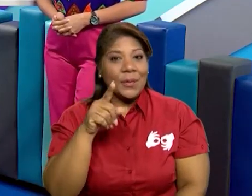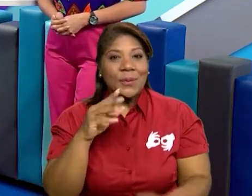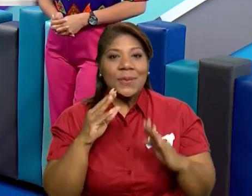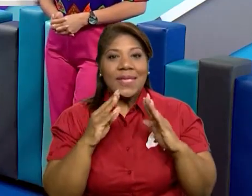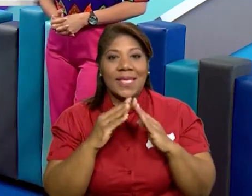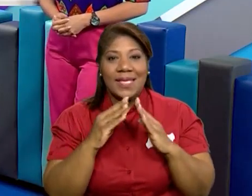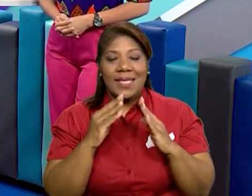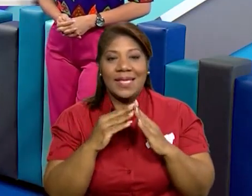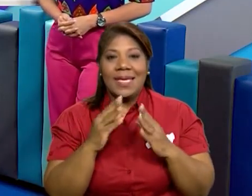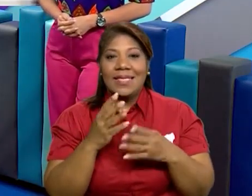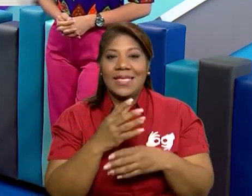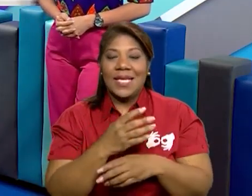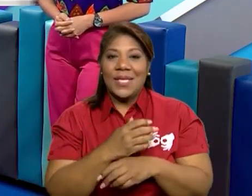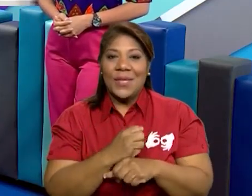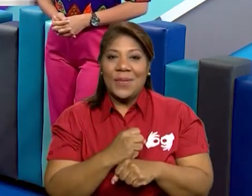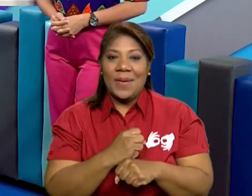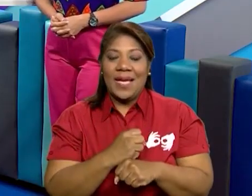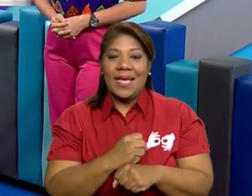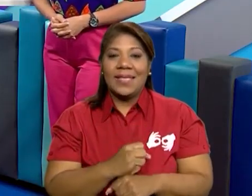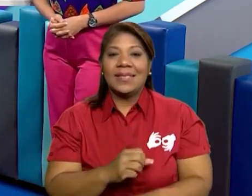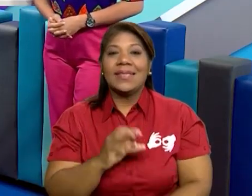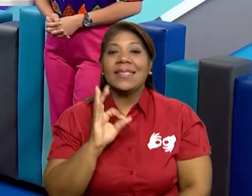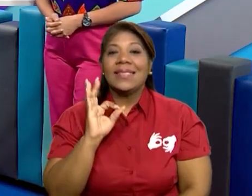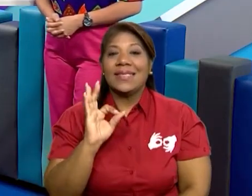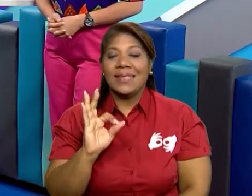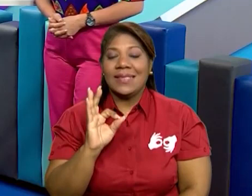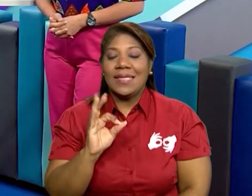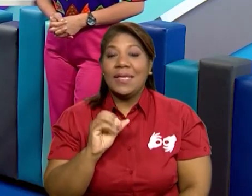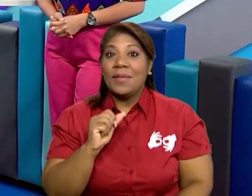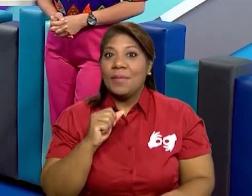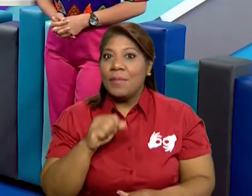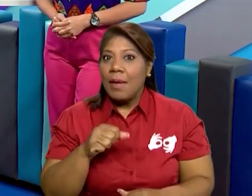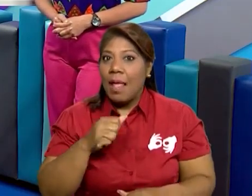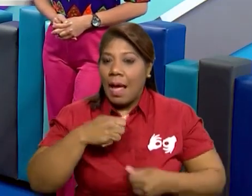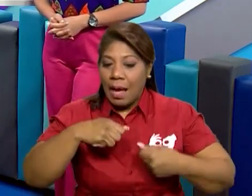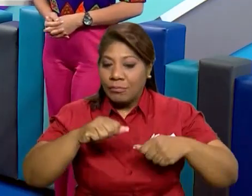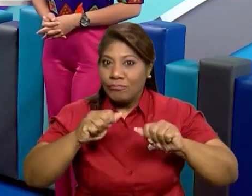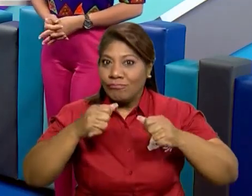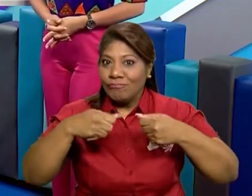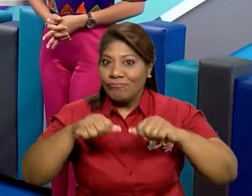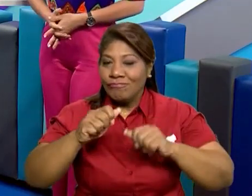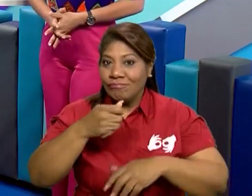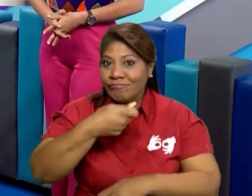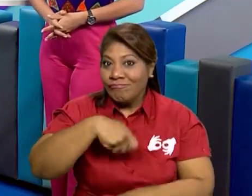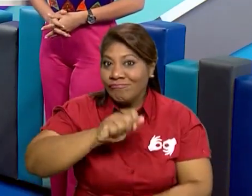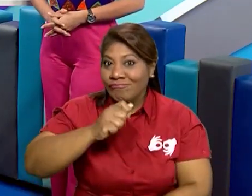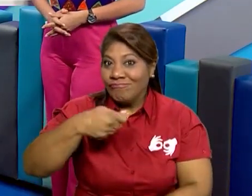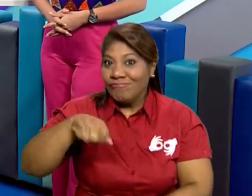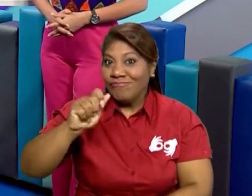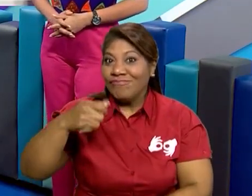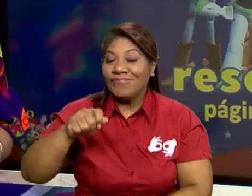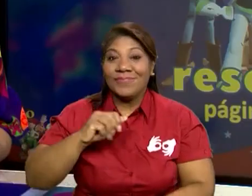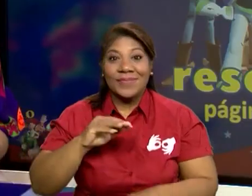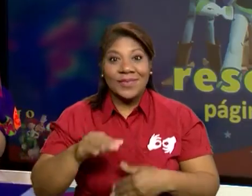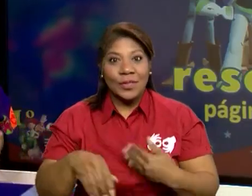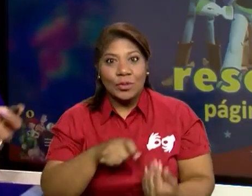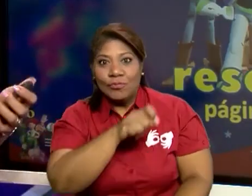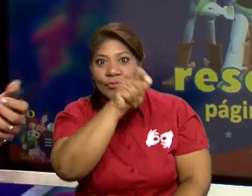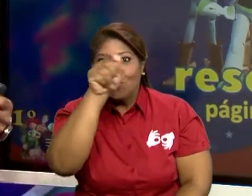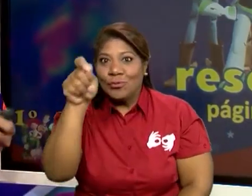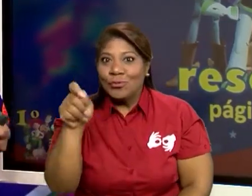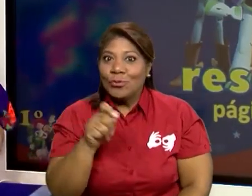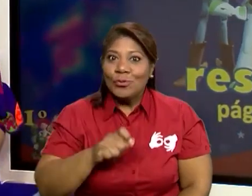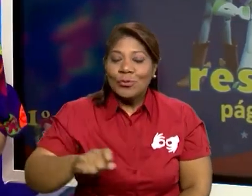pueden ir haciendo esos deberes para que puedan ir estimulando su manita, para que puedan ir haciendo esos ejercicios y prácticamente